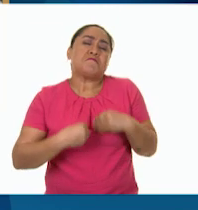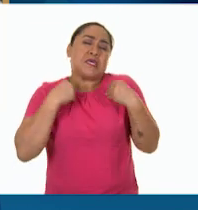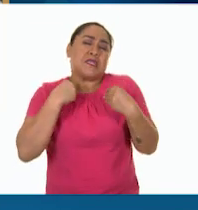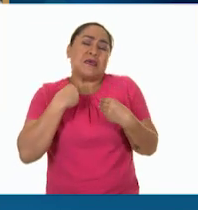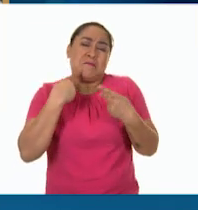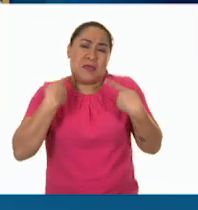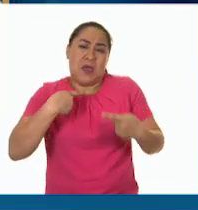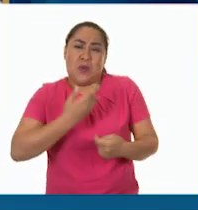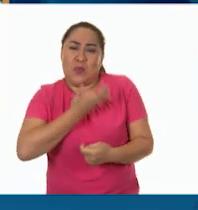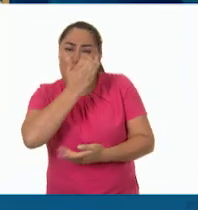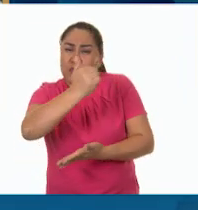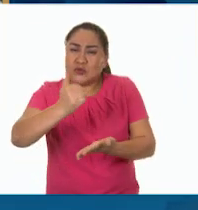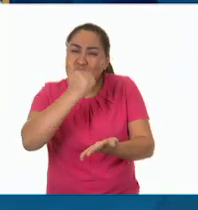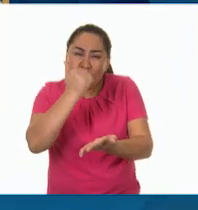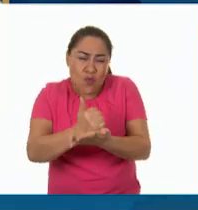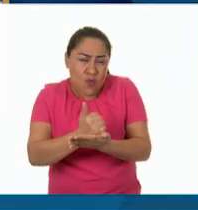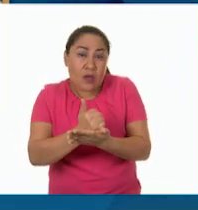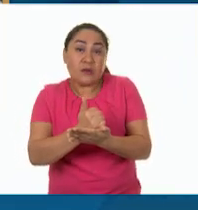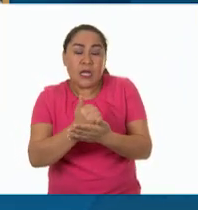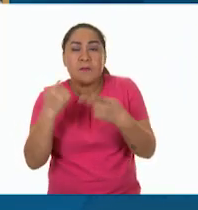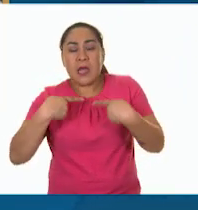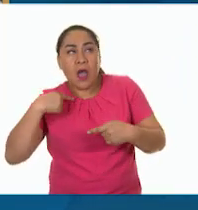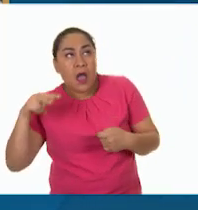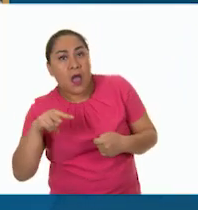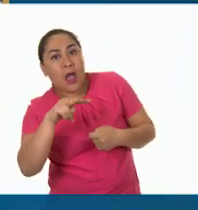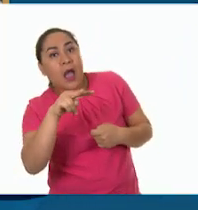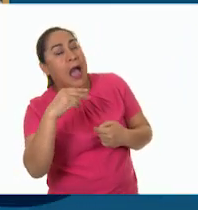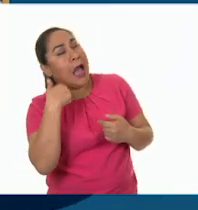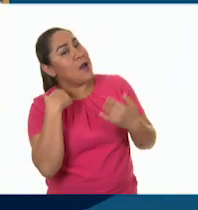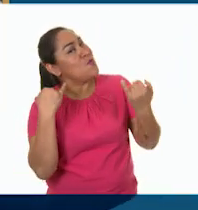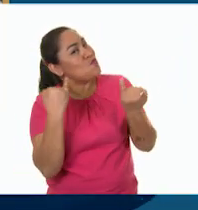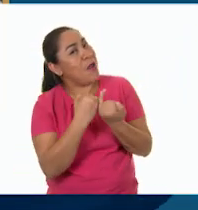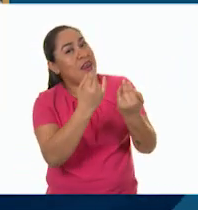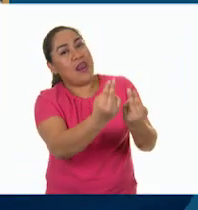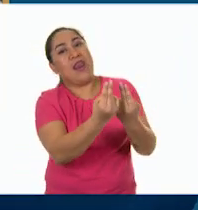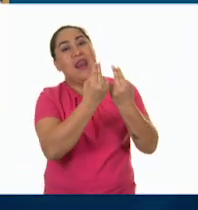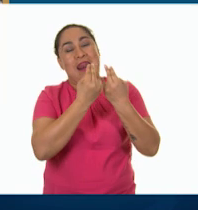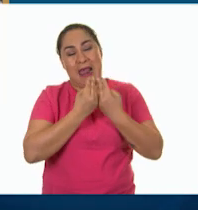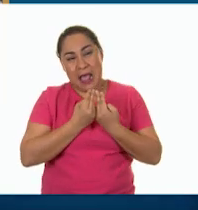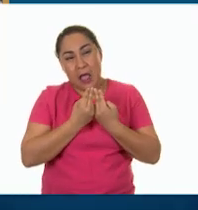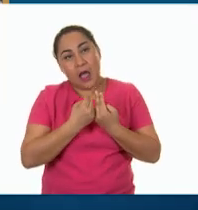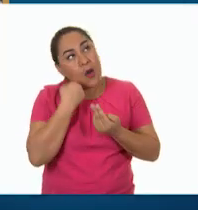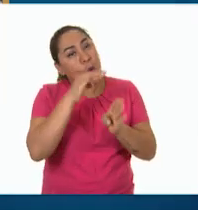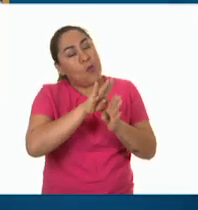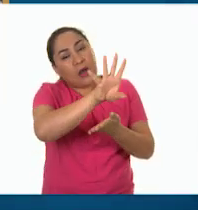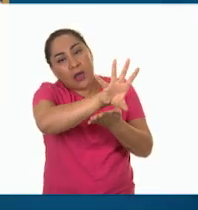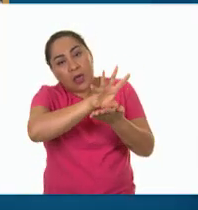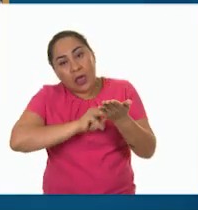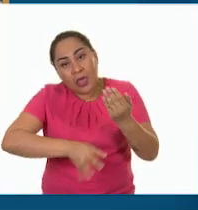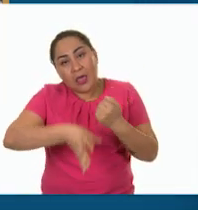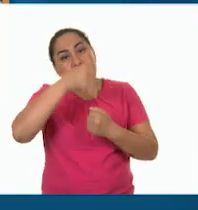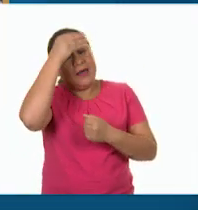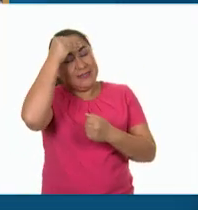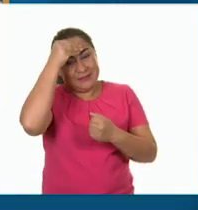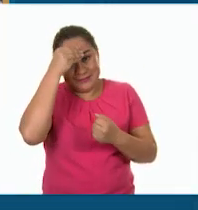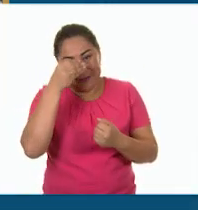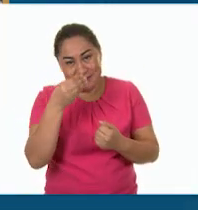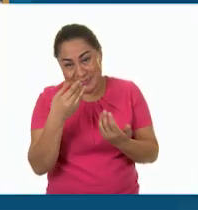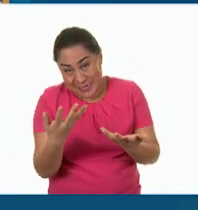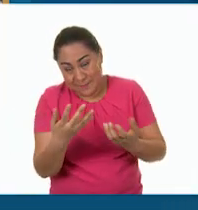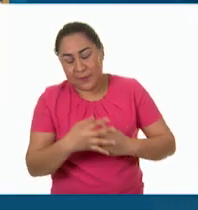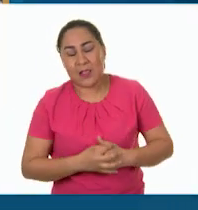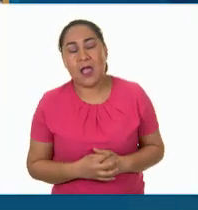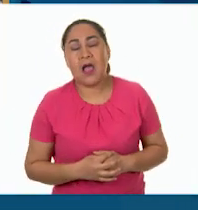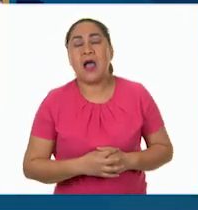moderno, que era el ideal al que muchos aspiraban tener, un modelo que buscaba ser imitado. Ah, ya,